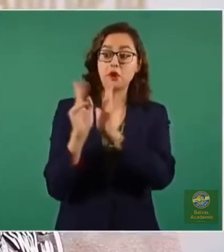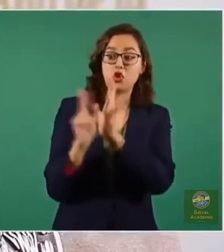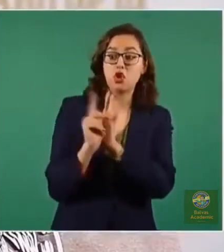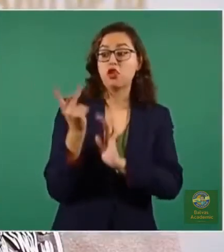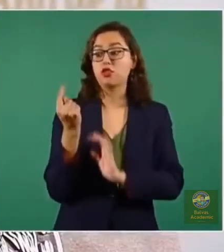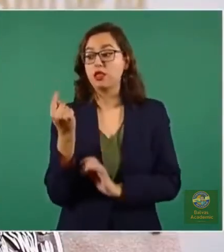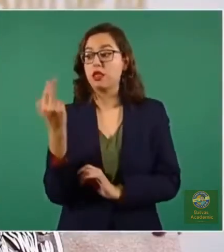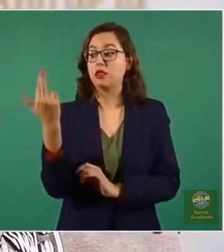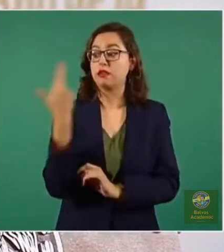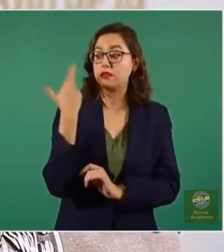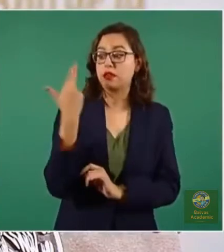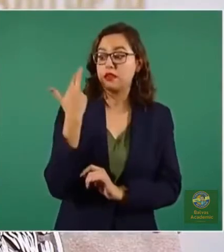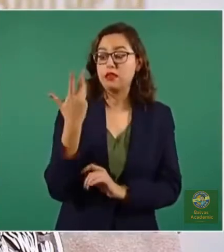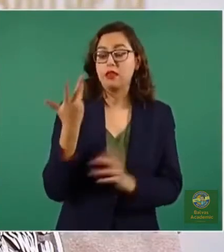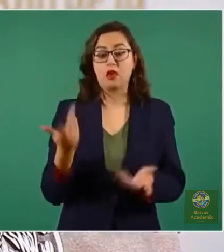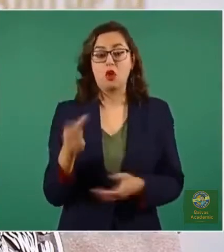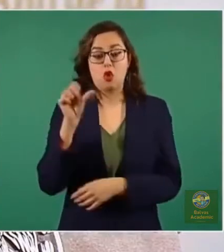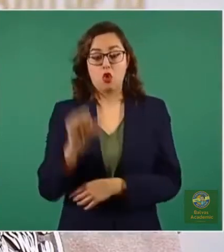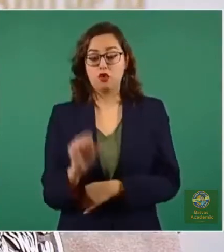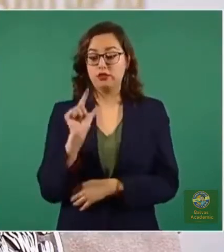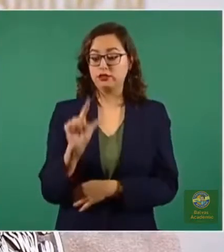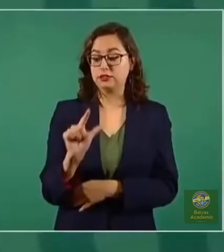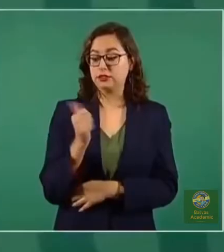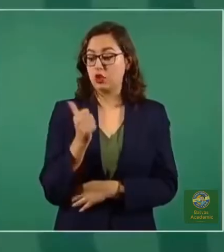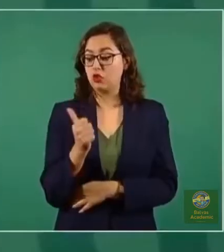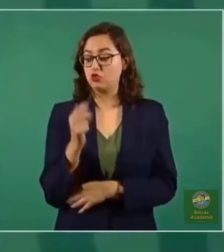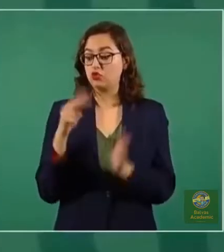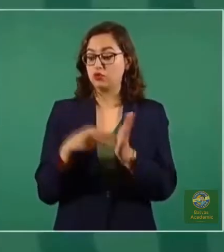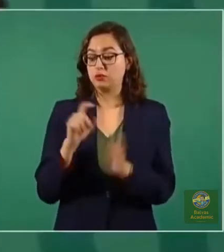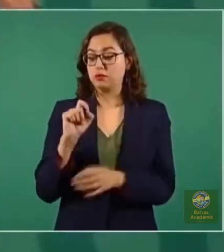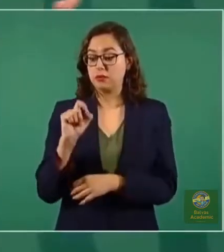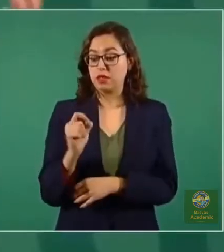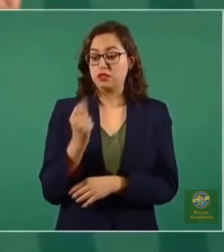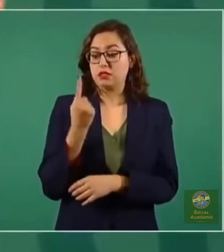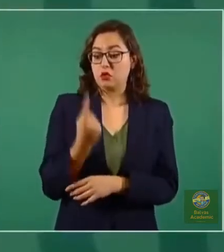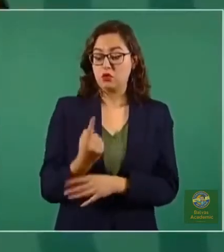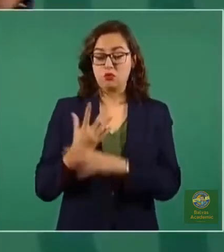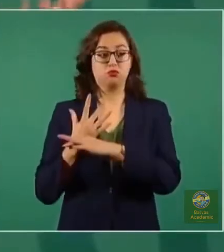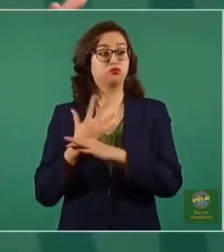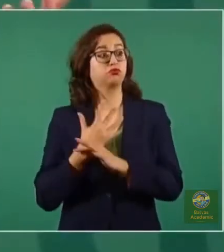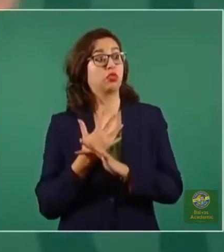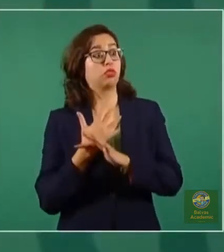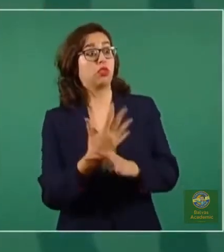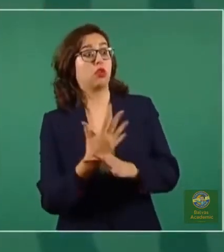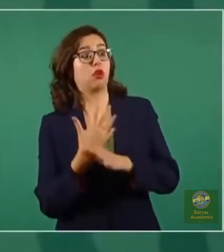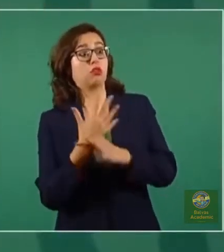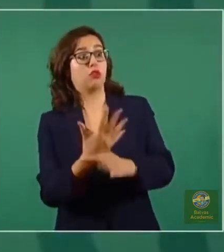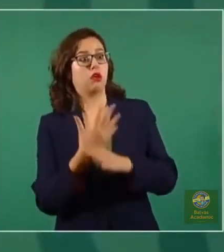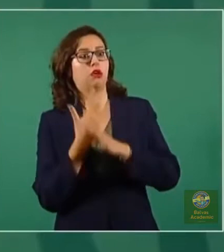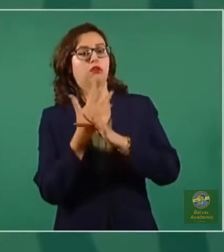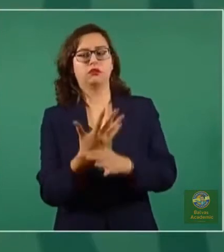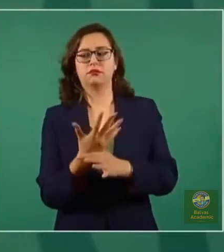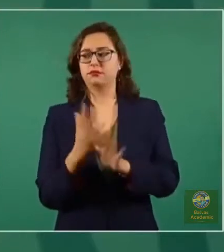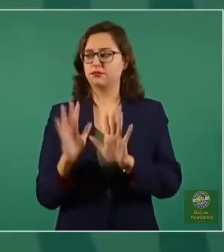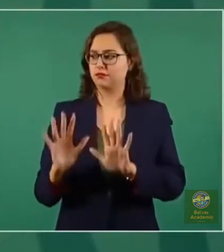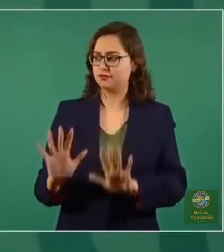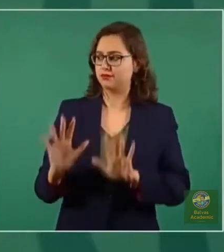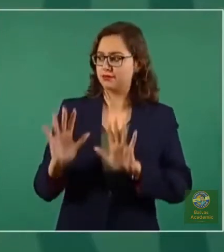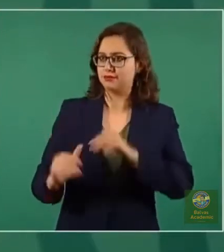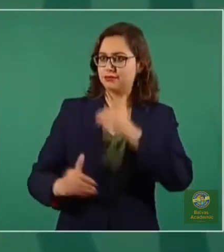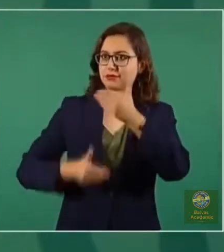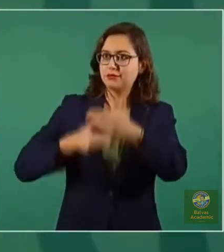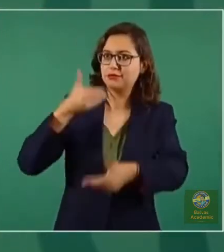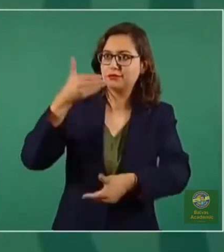uno hoy, hoy es 17 de agosto de 2021, podría ser diferente después, si es que hay